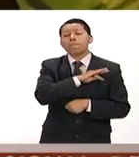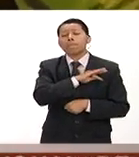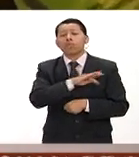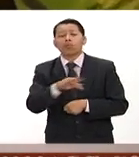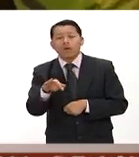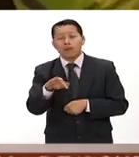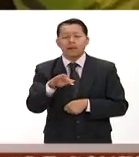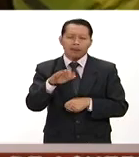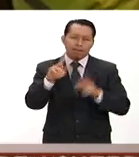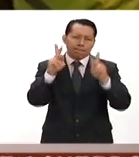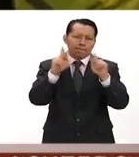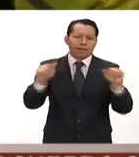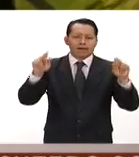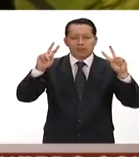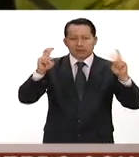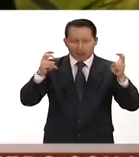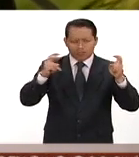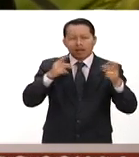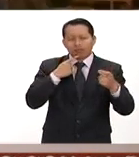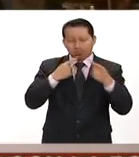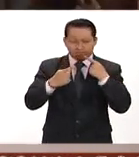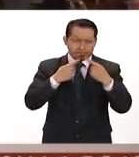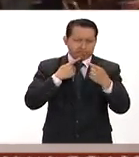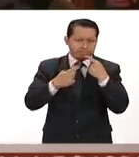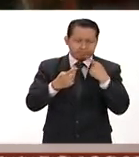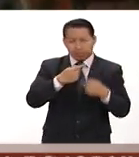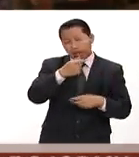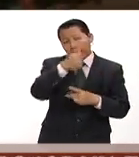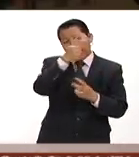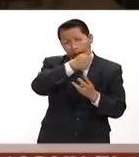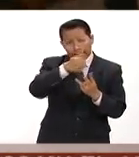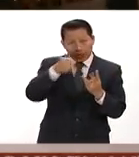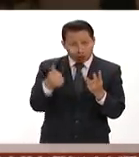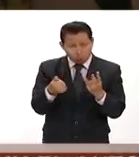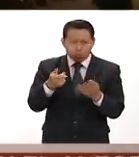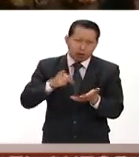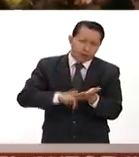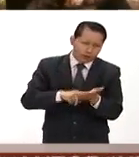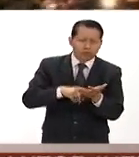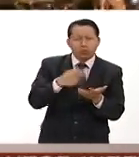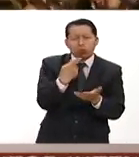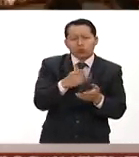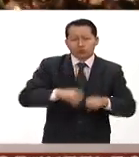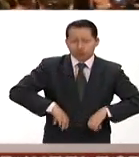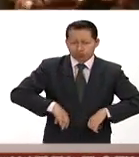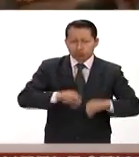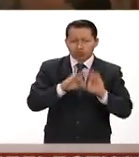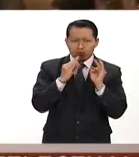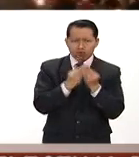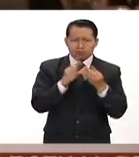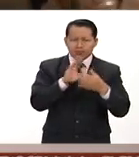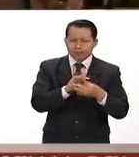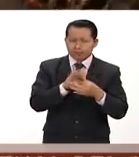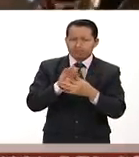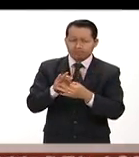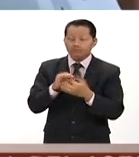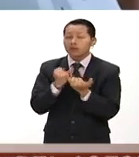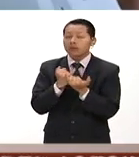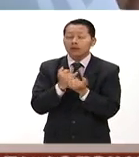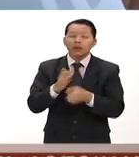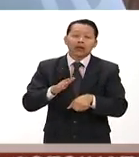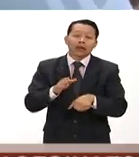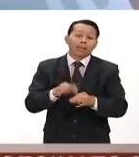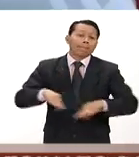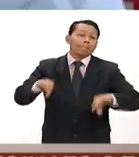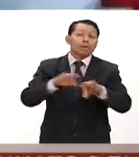hablando de paz cada uno dentro de su escenario entonces eso es un punto importante porque ya se